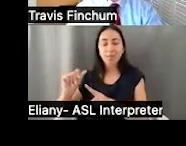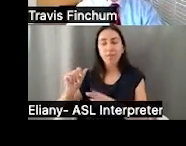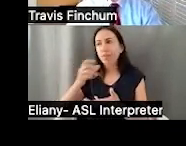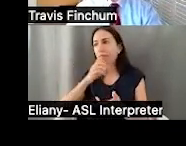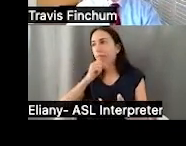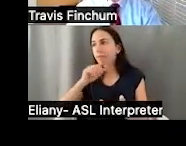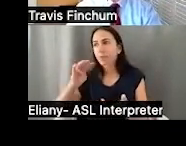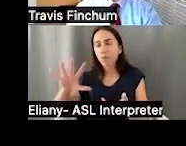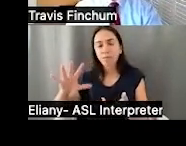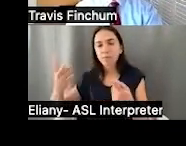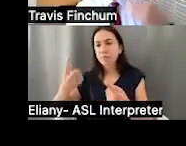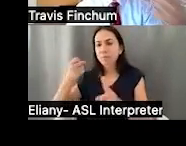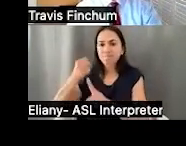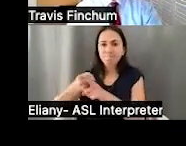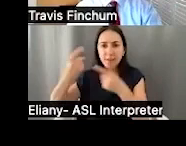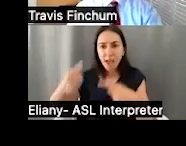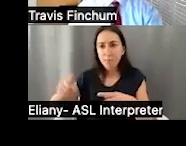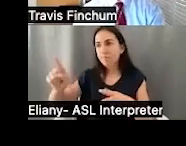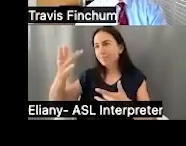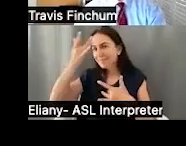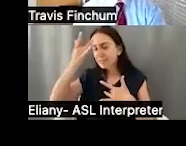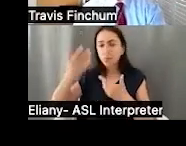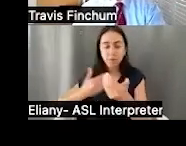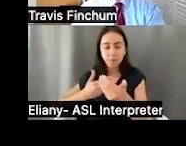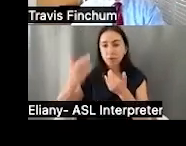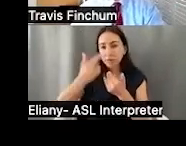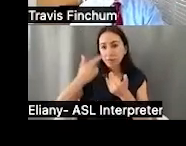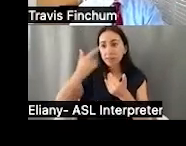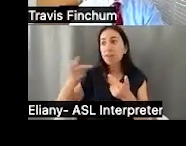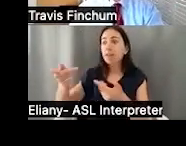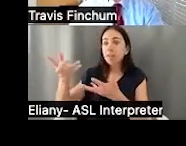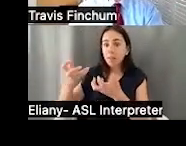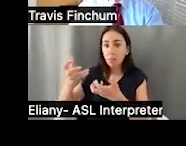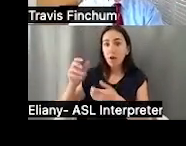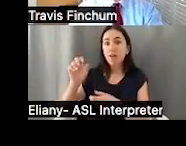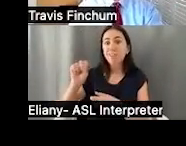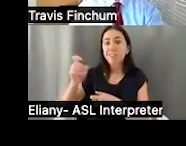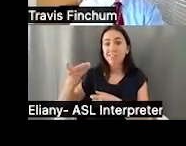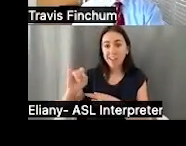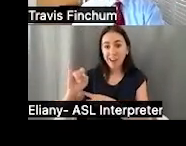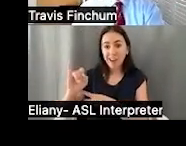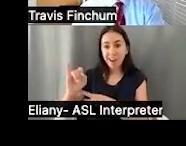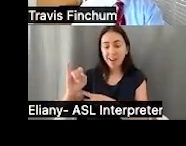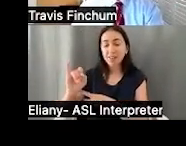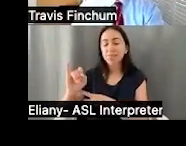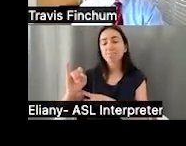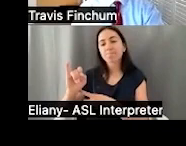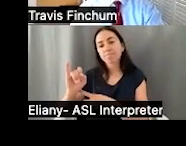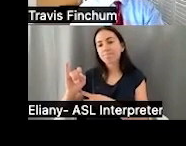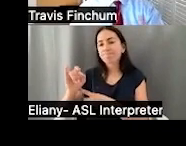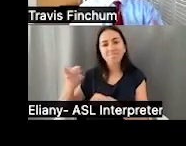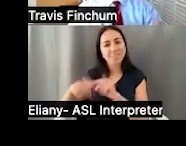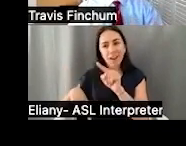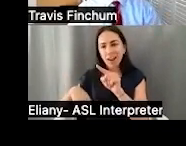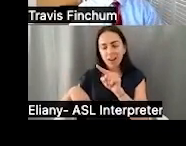que lo incapacita a esa edad, si quieren ir y poder obtener sus beneficios de discapacidades,